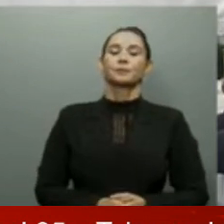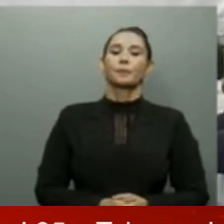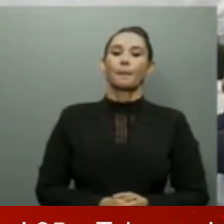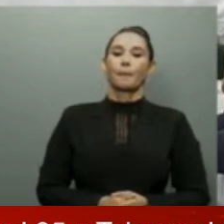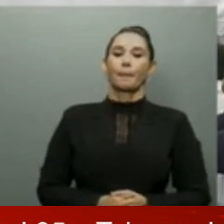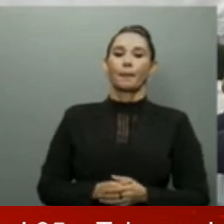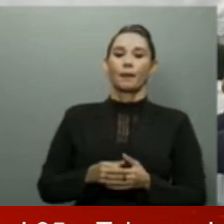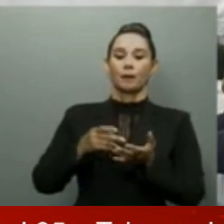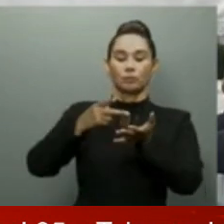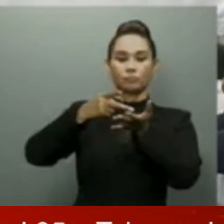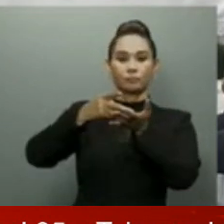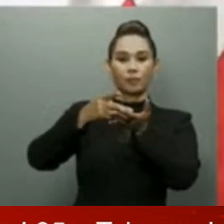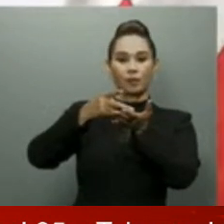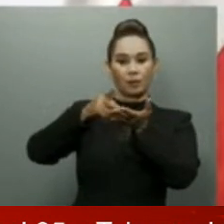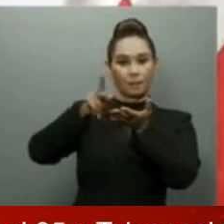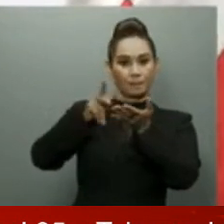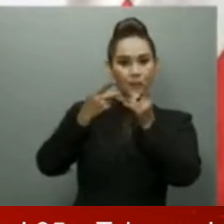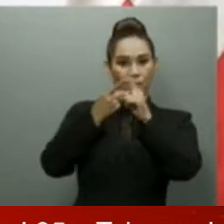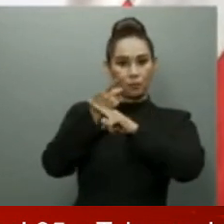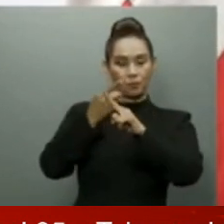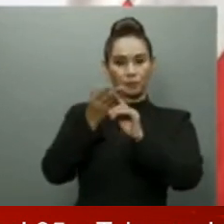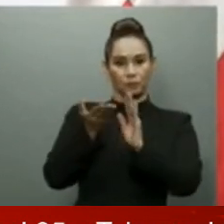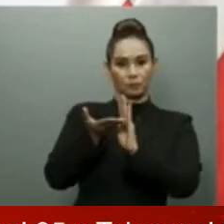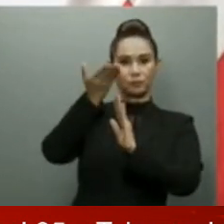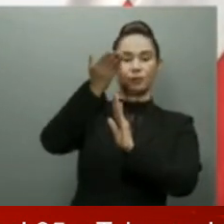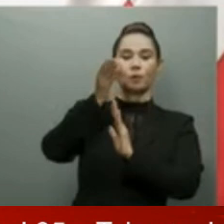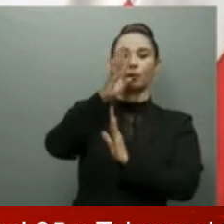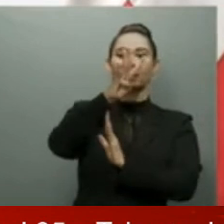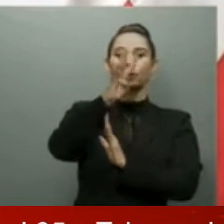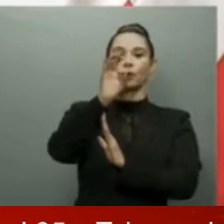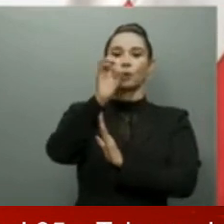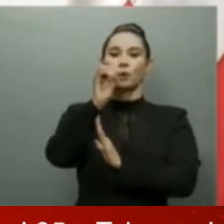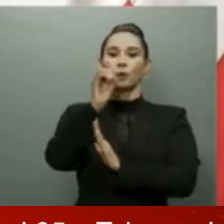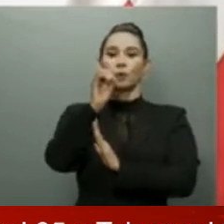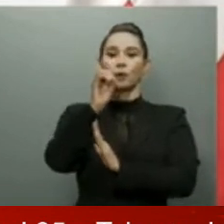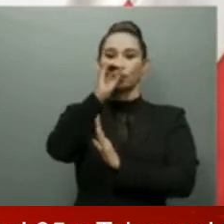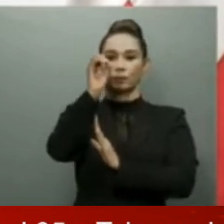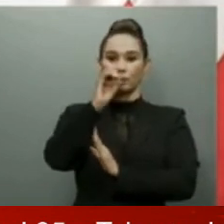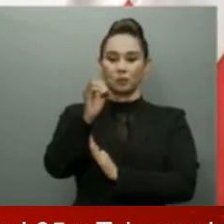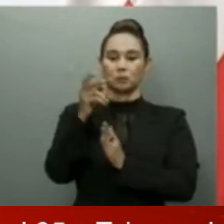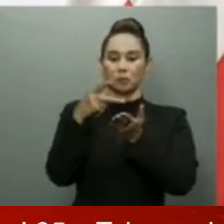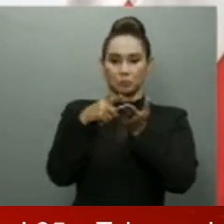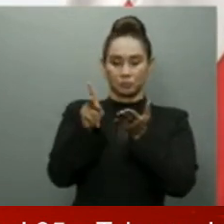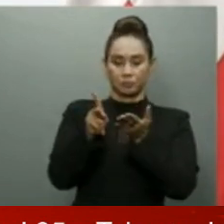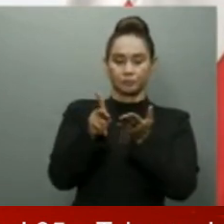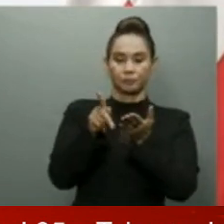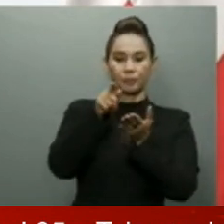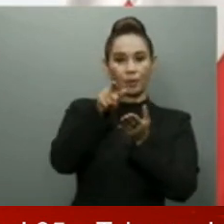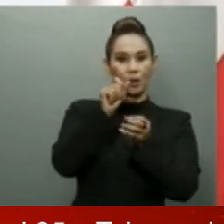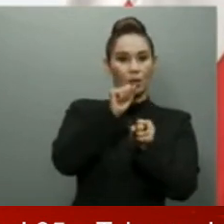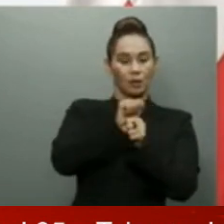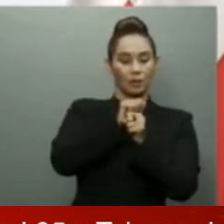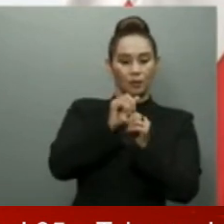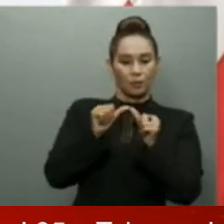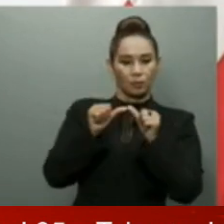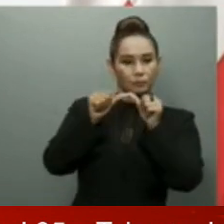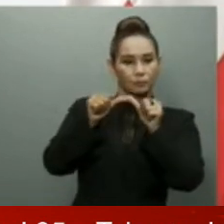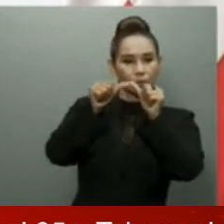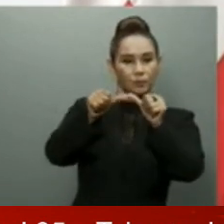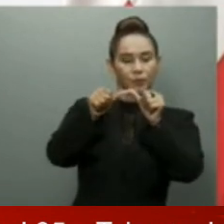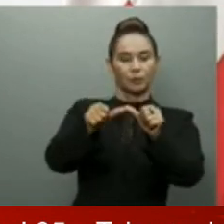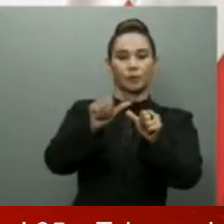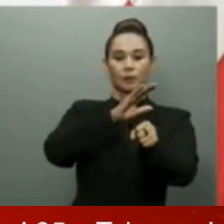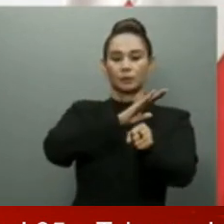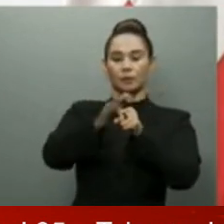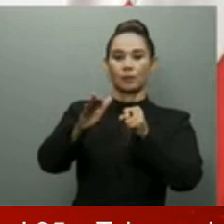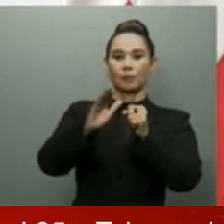40% de salario, priorizando los que menos ganan. Esta labor continuará hasta cumplir la promesa de aumentar